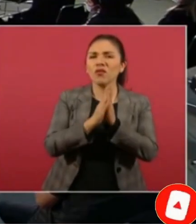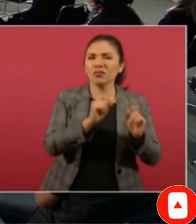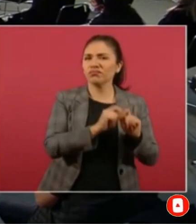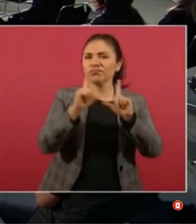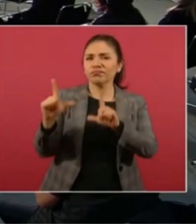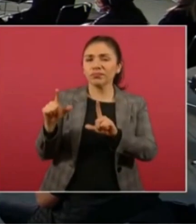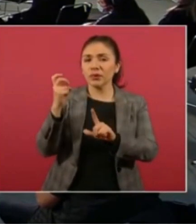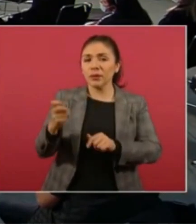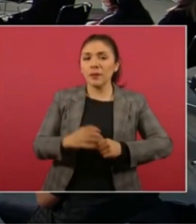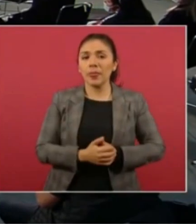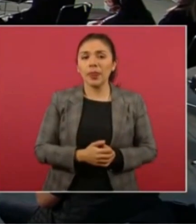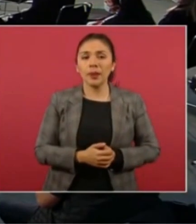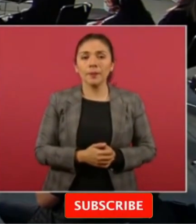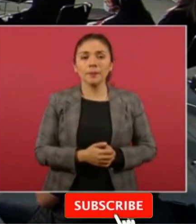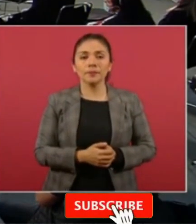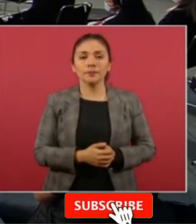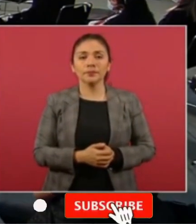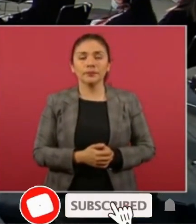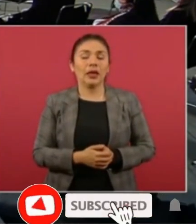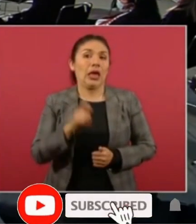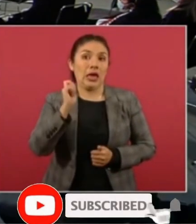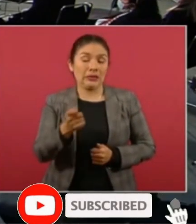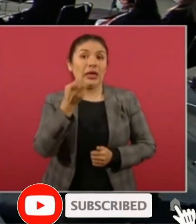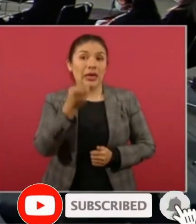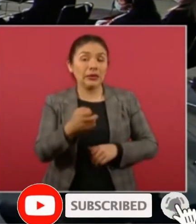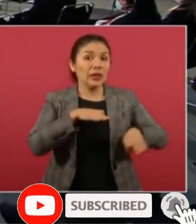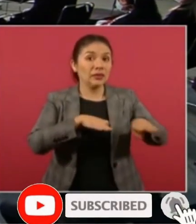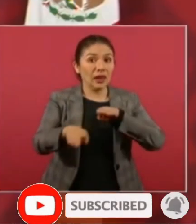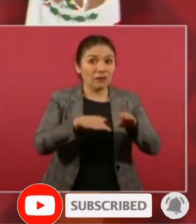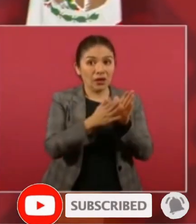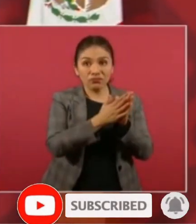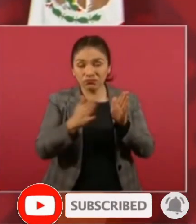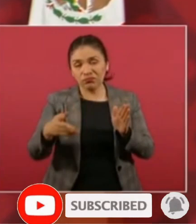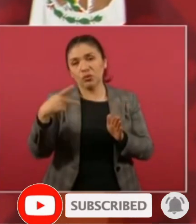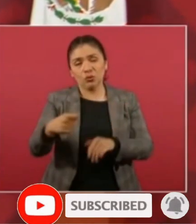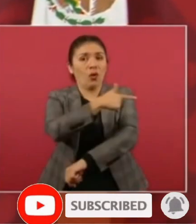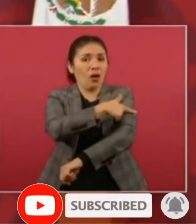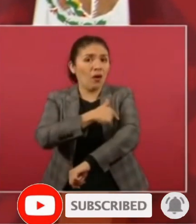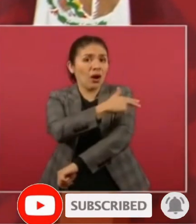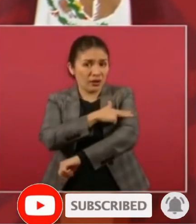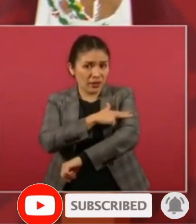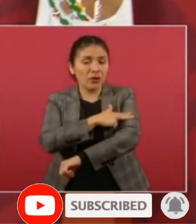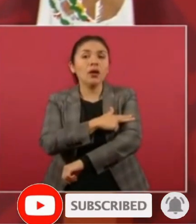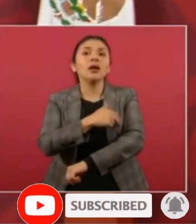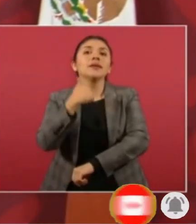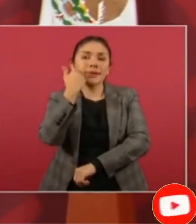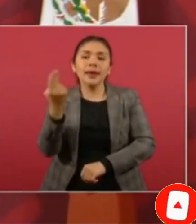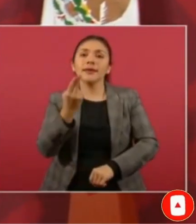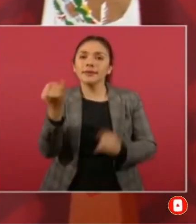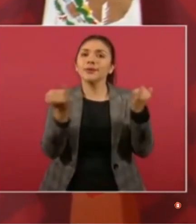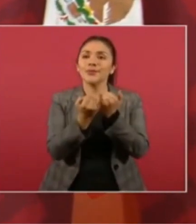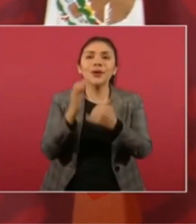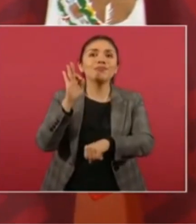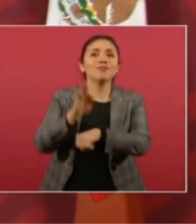Como parte de sus trabajos de la Guardia, está el dar protección